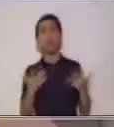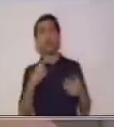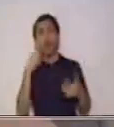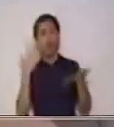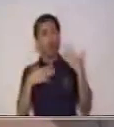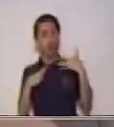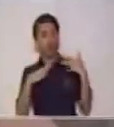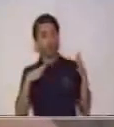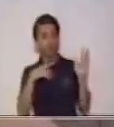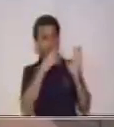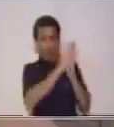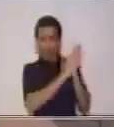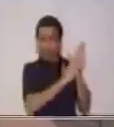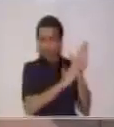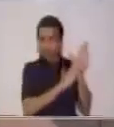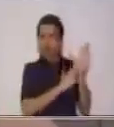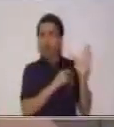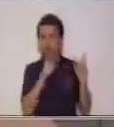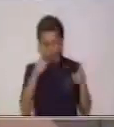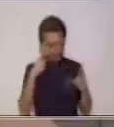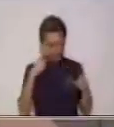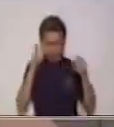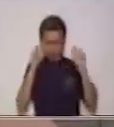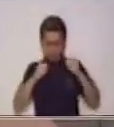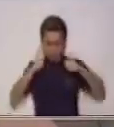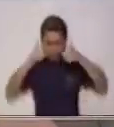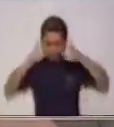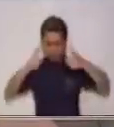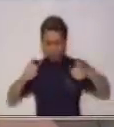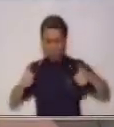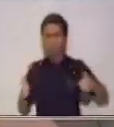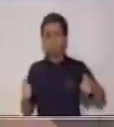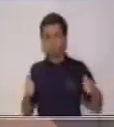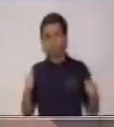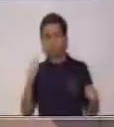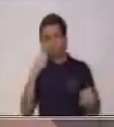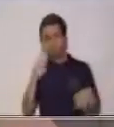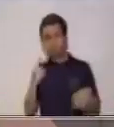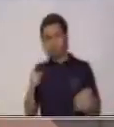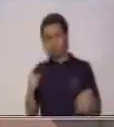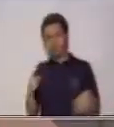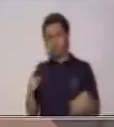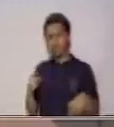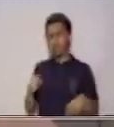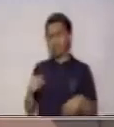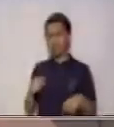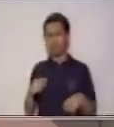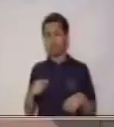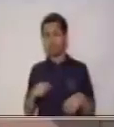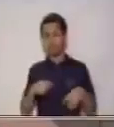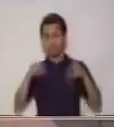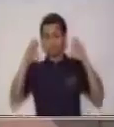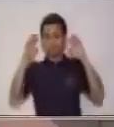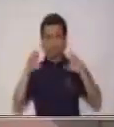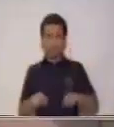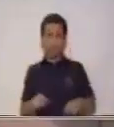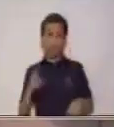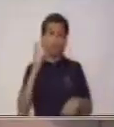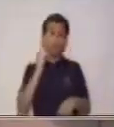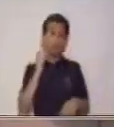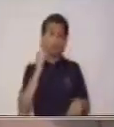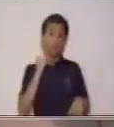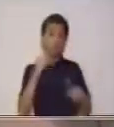y lo analices. Porque eso pues tiene un trasfondo, ¿verdad? Las personas que se dedican a esto, pues